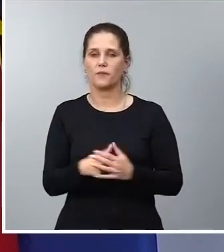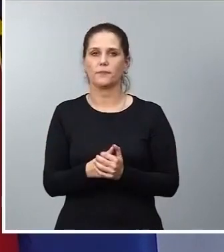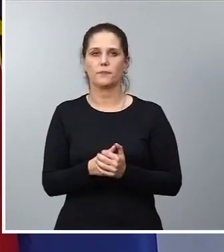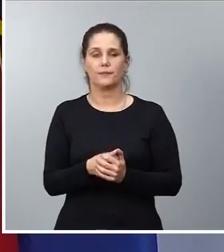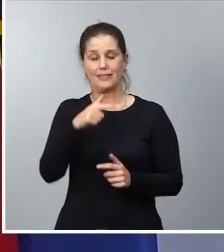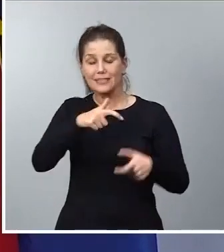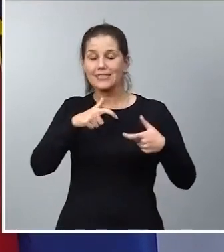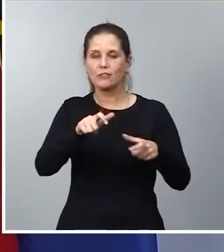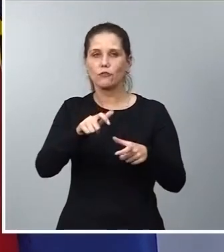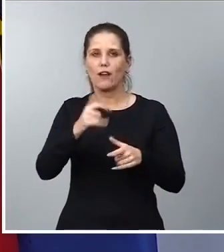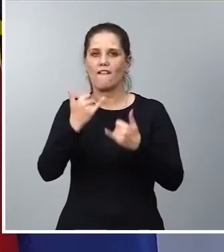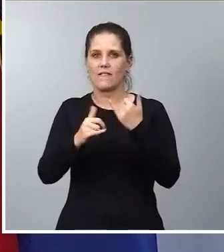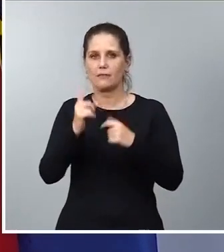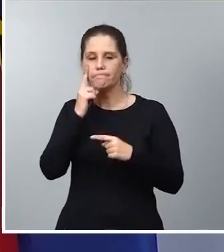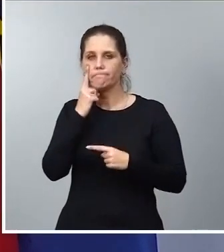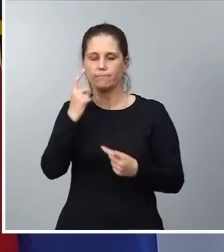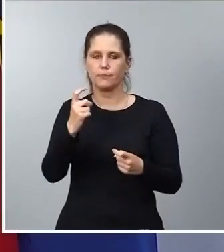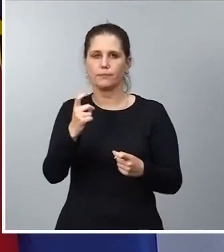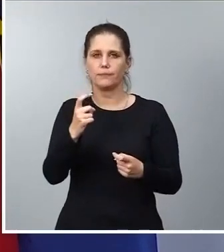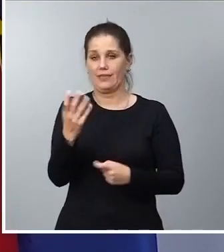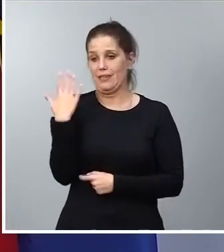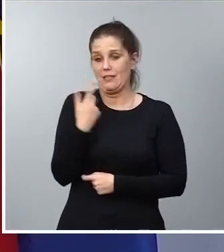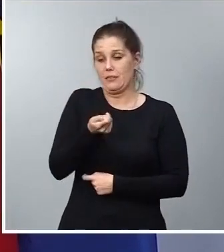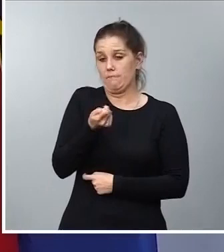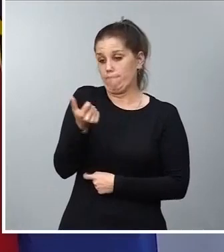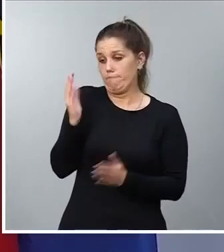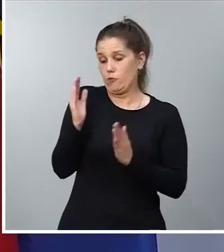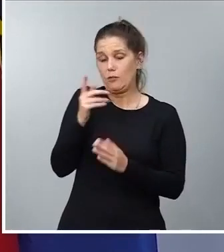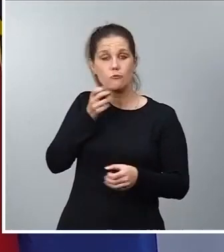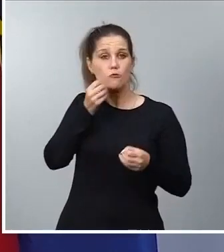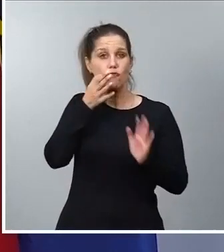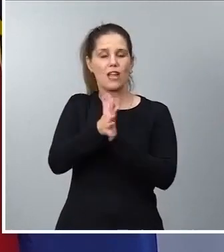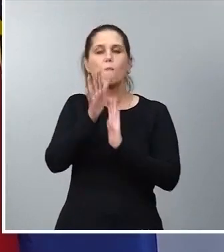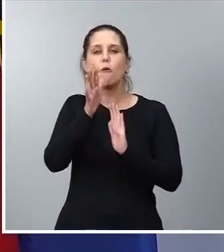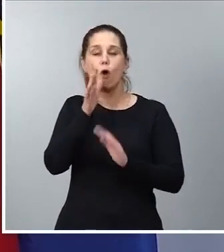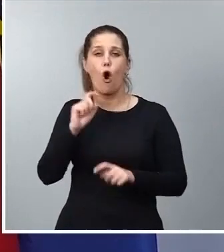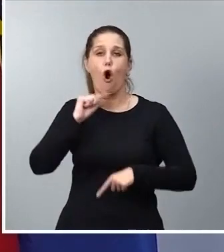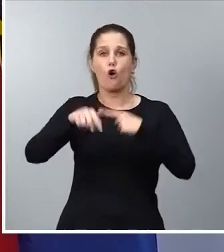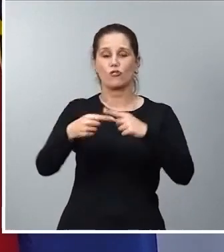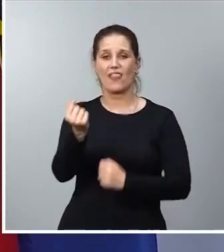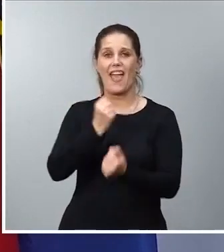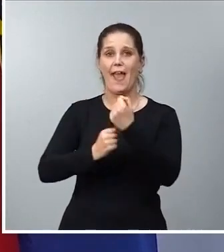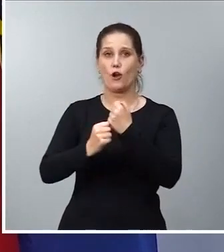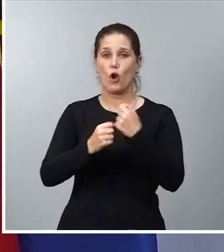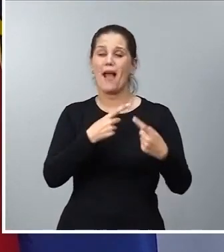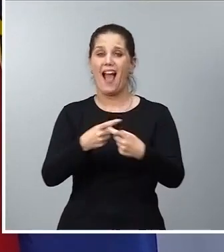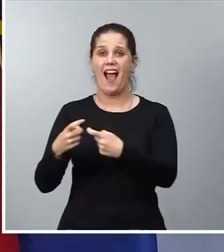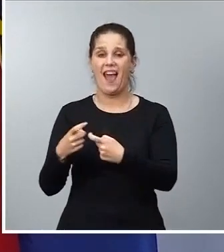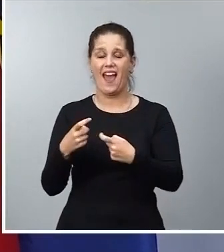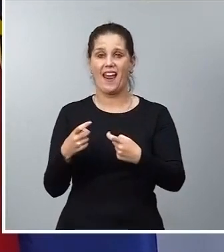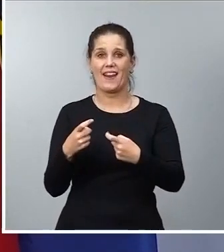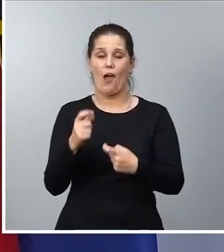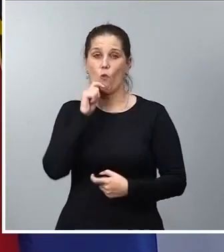abocado, se comentaba hace un momento, por las consecuencias, evidentemente, económicas de la guerra en Ucrania,